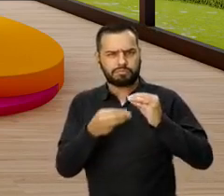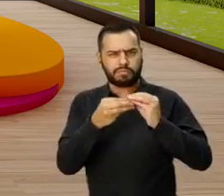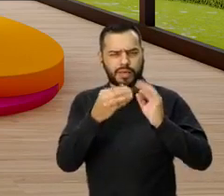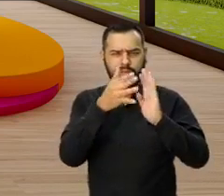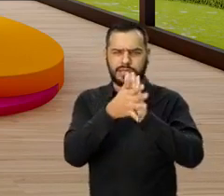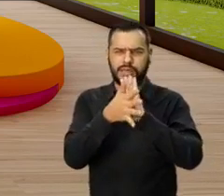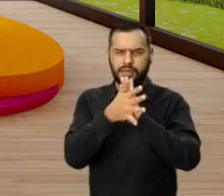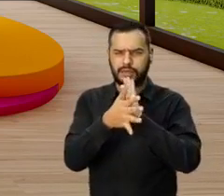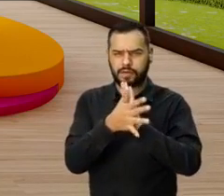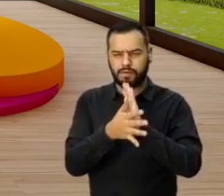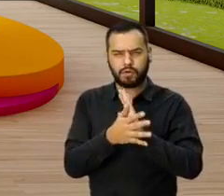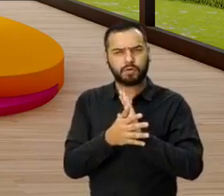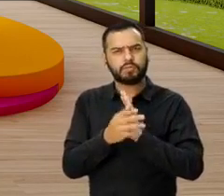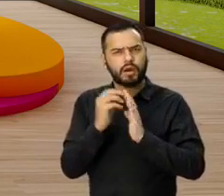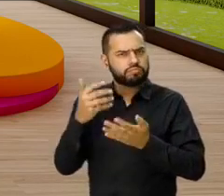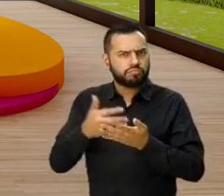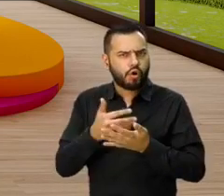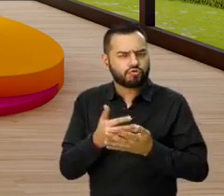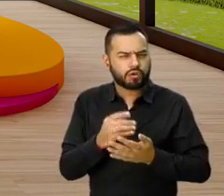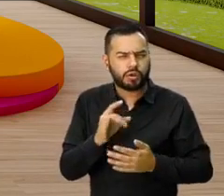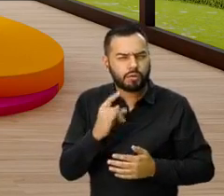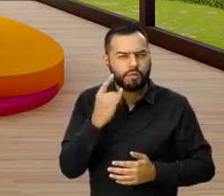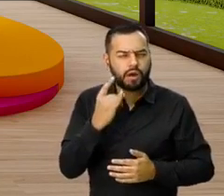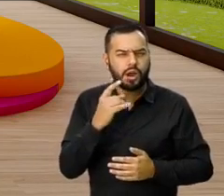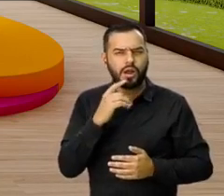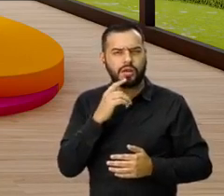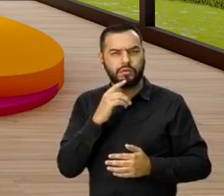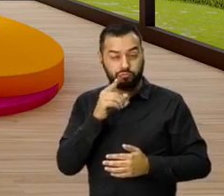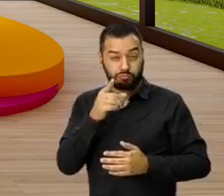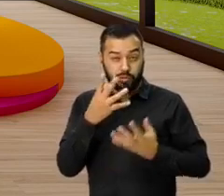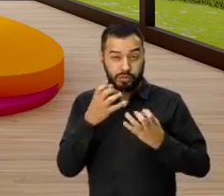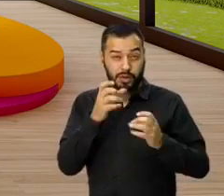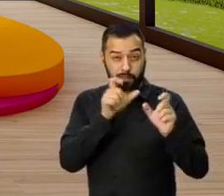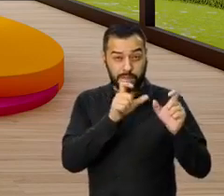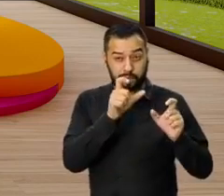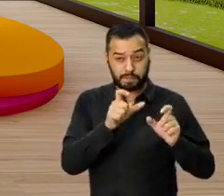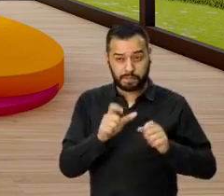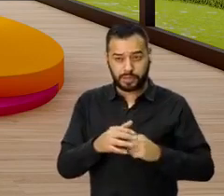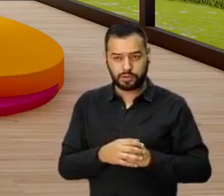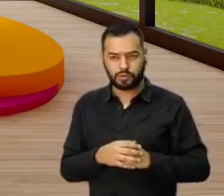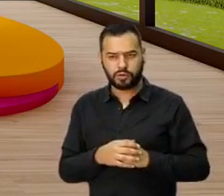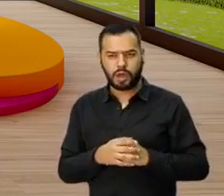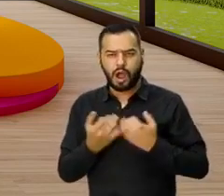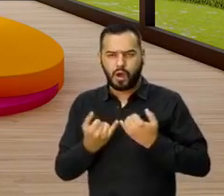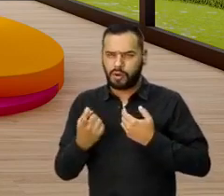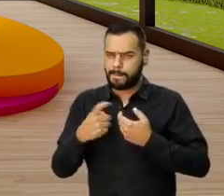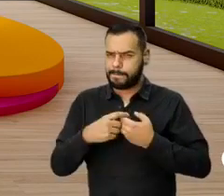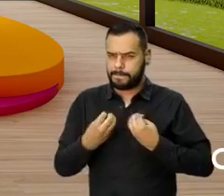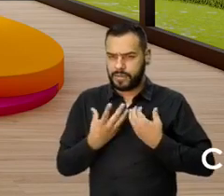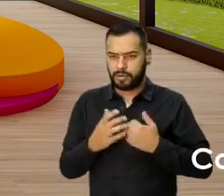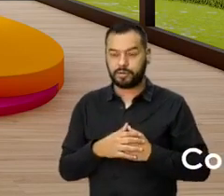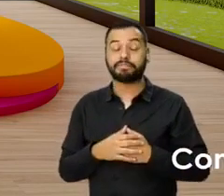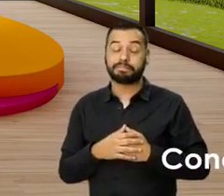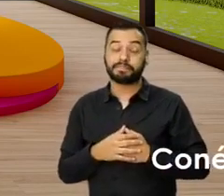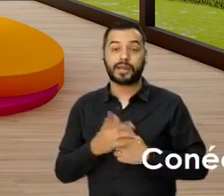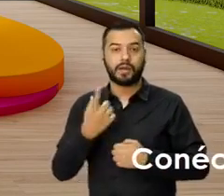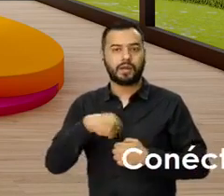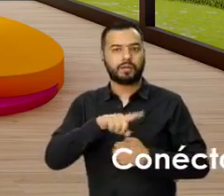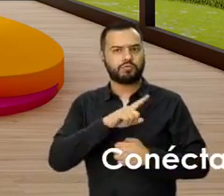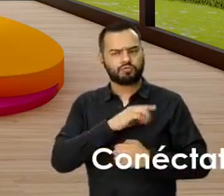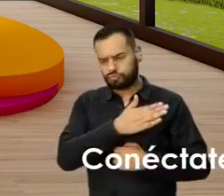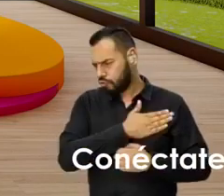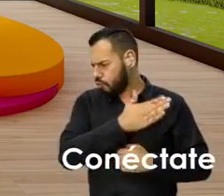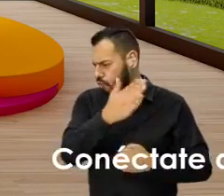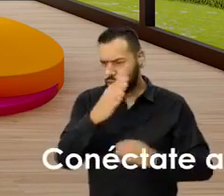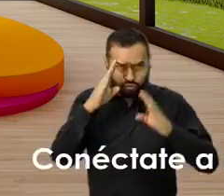para contarnos, como alguna recomendación, o un consejo que le quieras dar a todas las personas que están conectadas con nosotros. Que para nosotros va a ser un